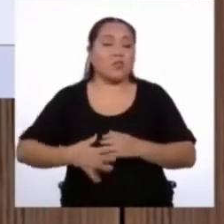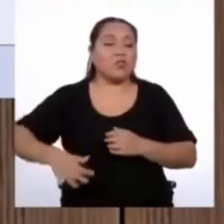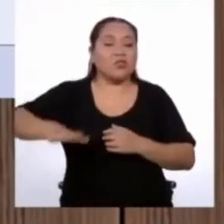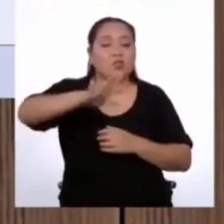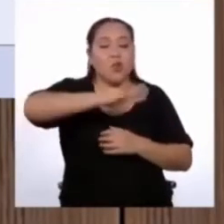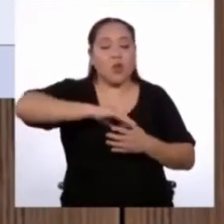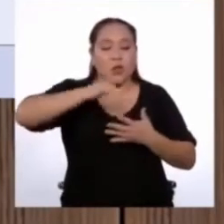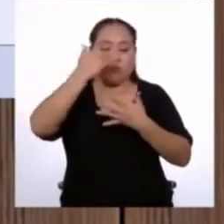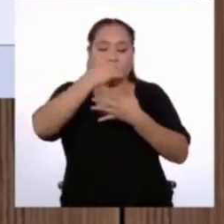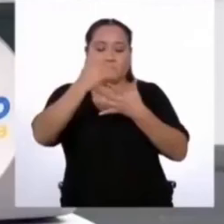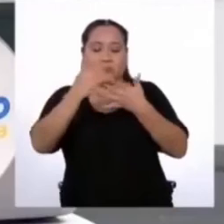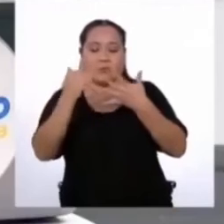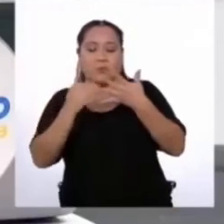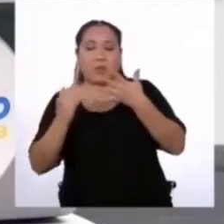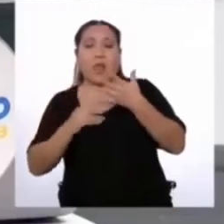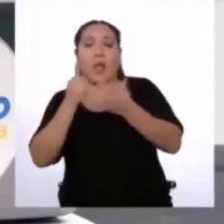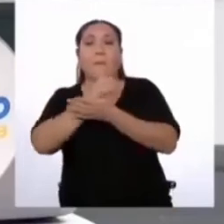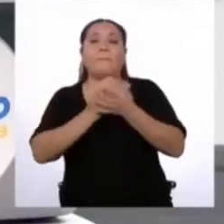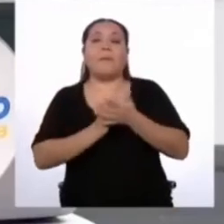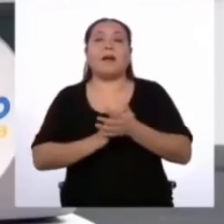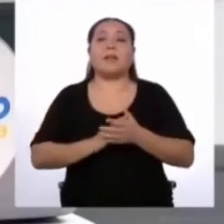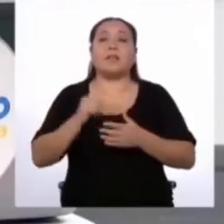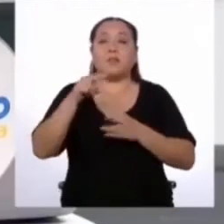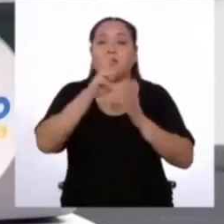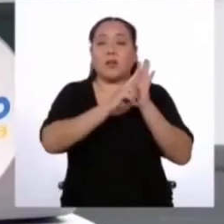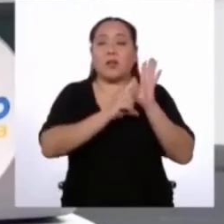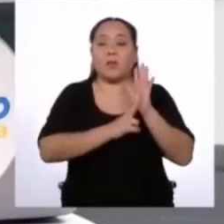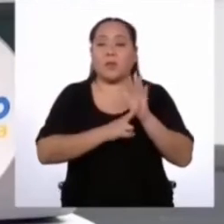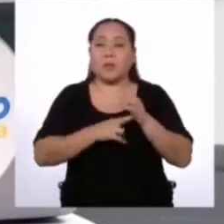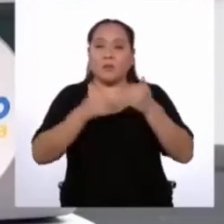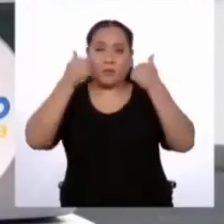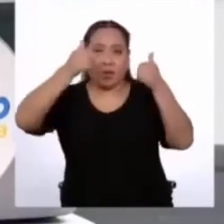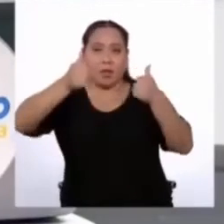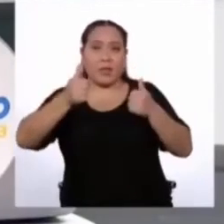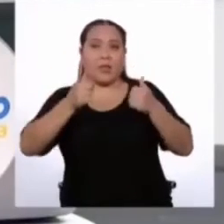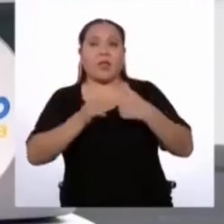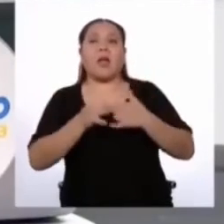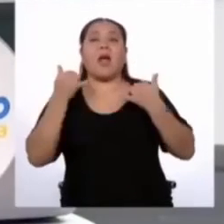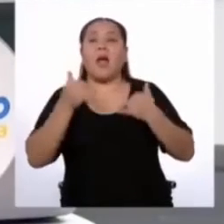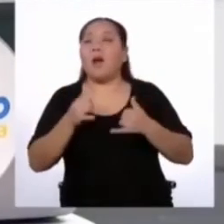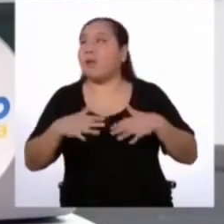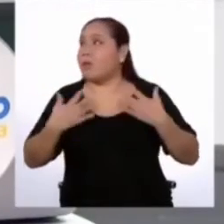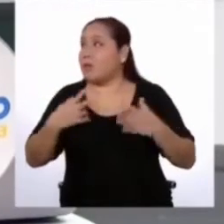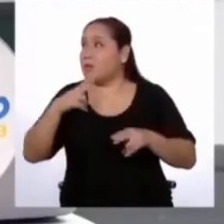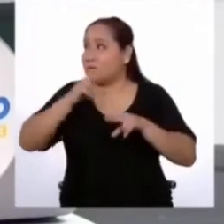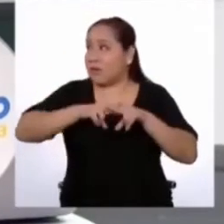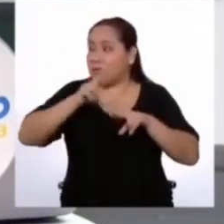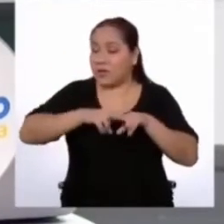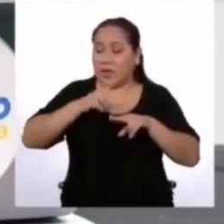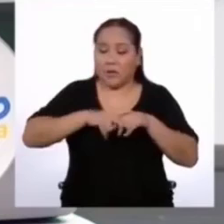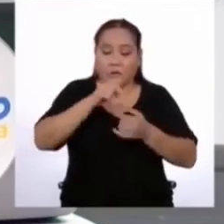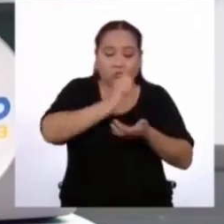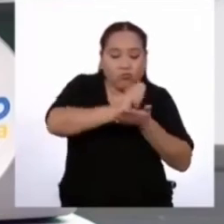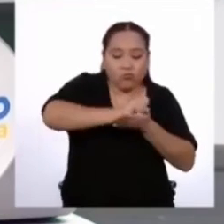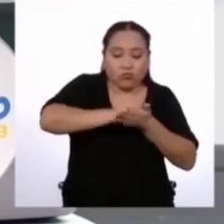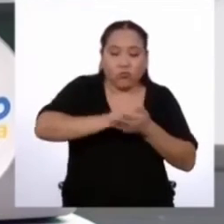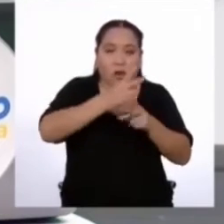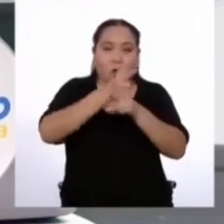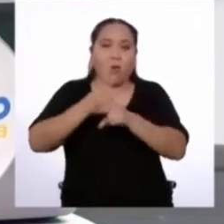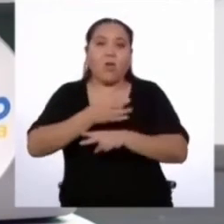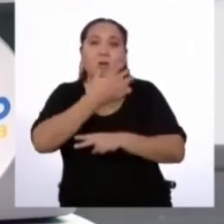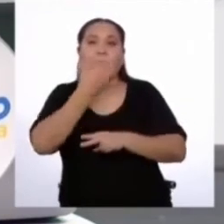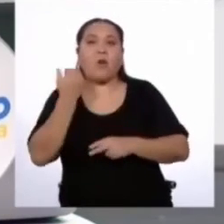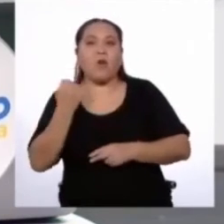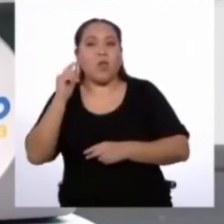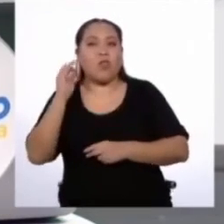partes de la estructura de un reglamento. ¡Qué bien! Entonces, ahora, ya puedo sentarme a escribir el reglamento para cuidar mejor a Totó.